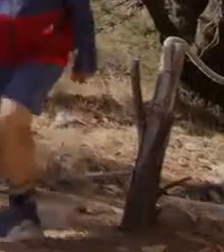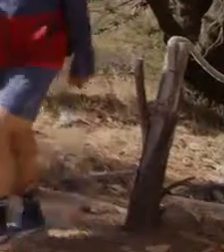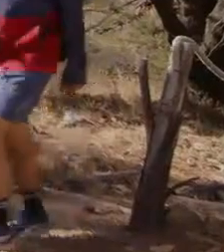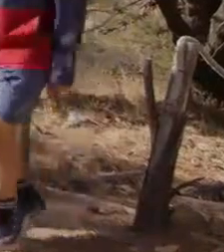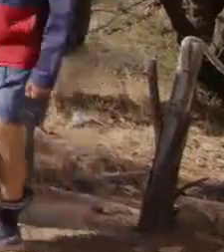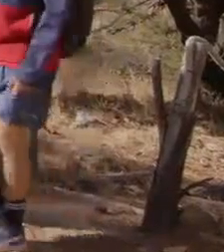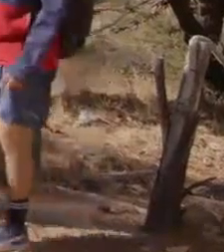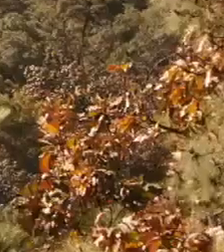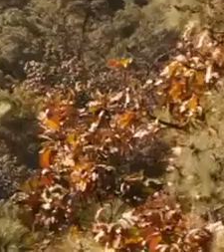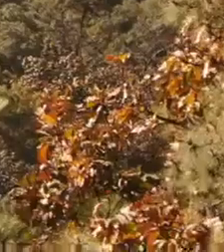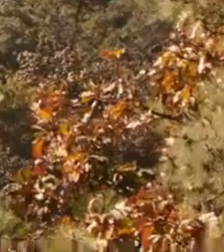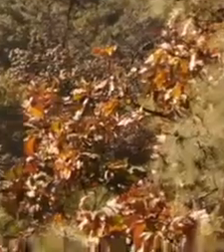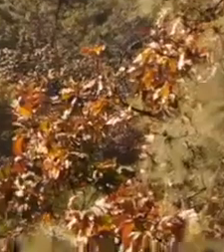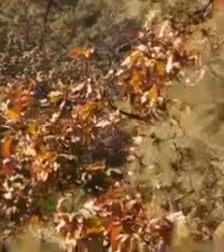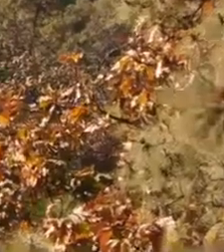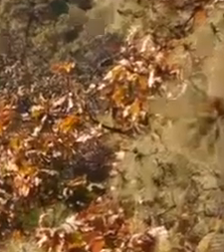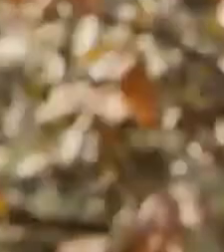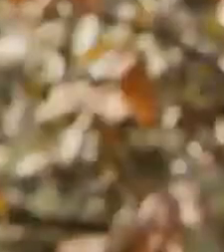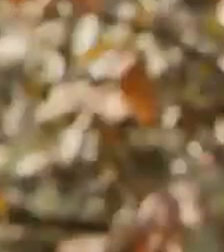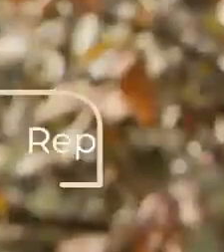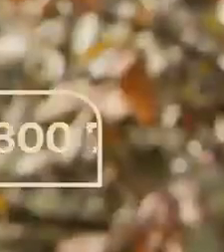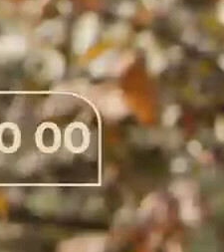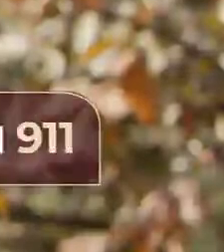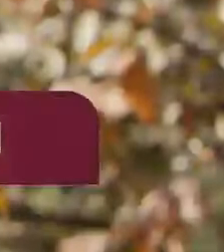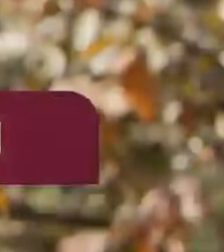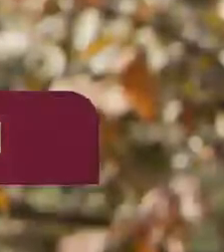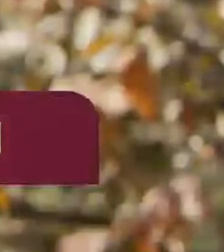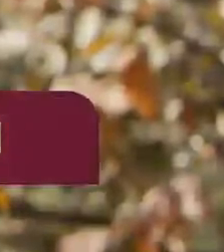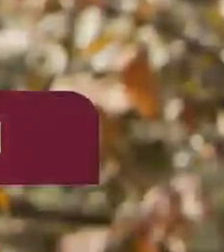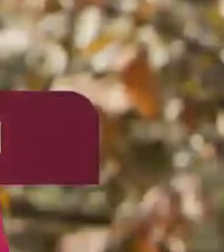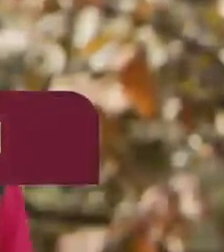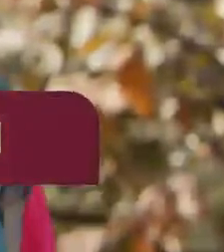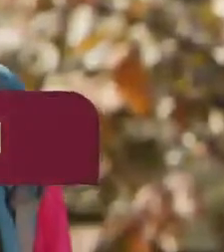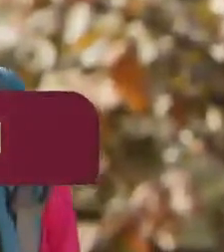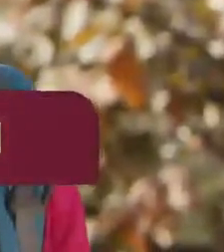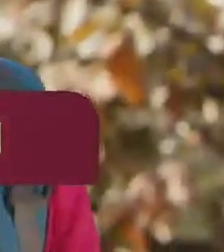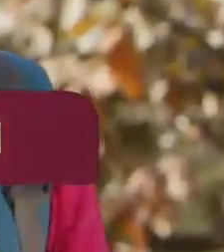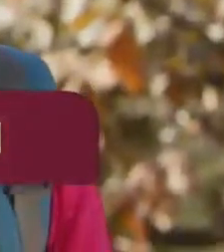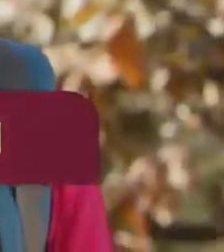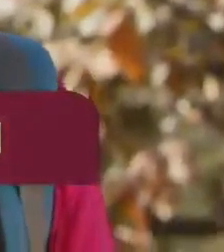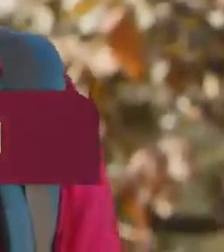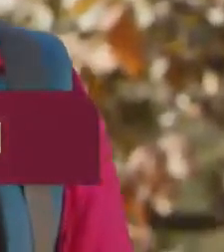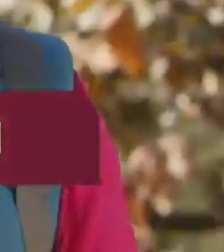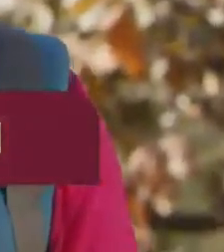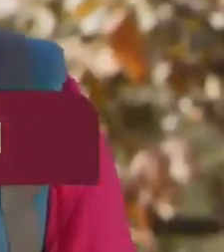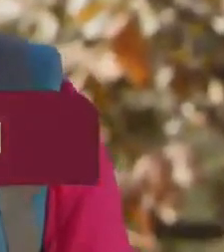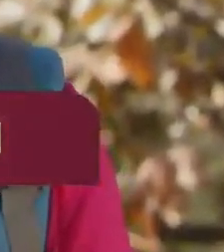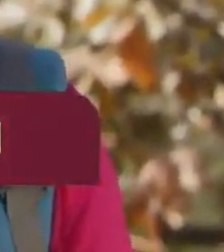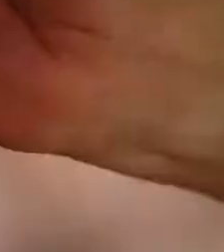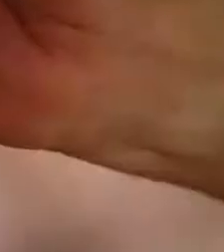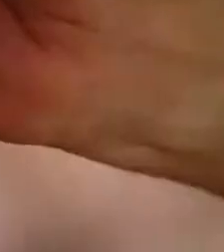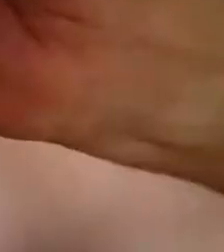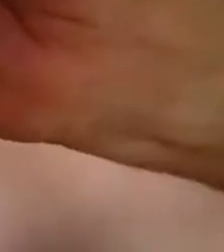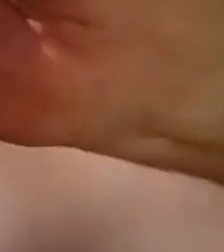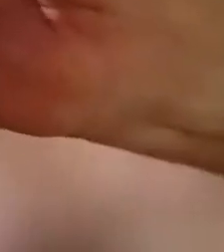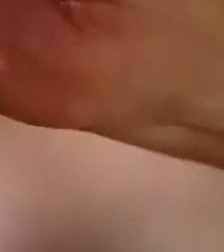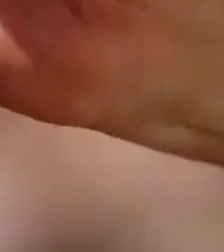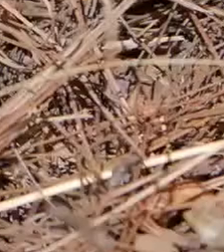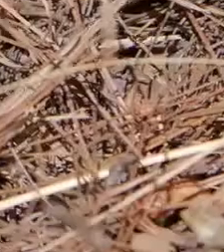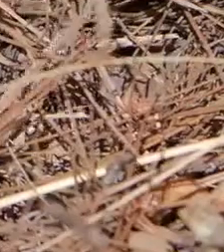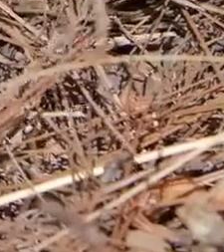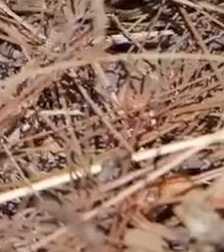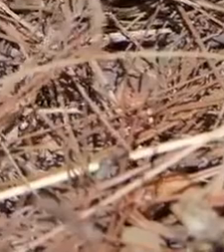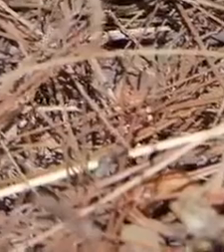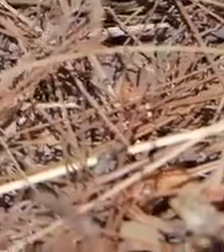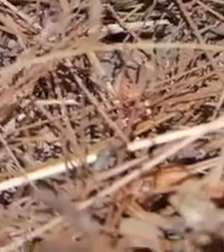Si ves un incendio forestal, repórtalo al 800-737-0000 o al 911. Ya sea en el campo